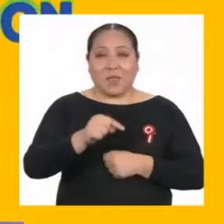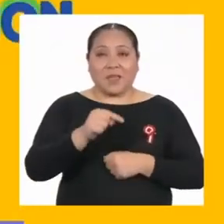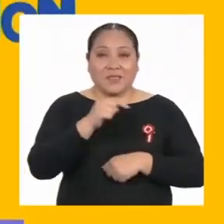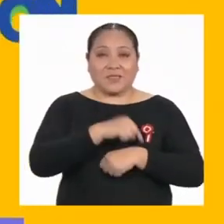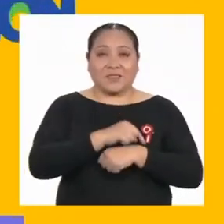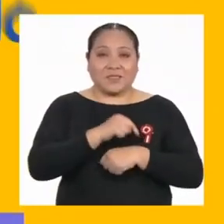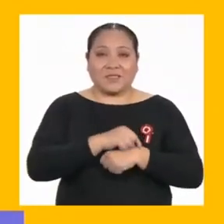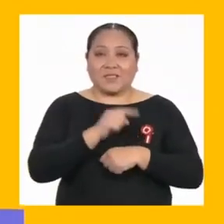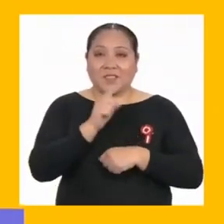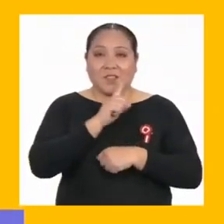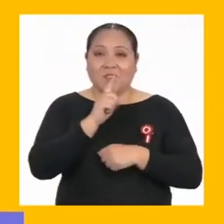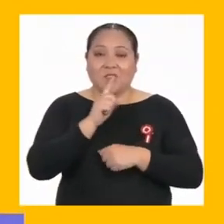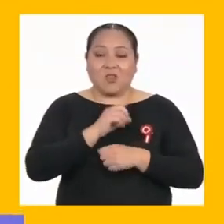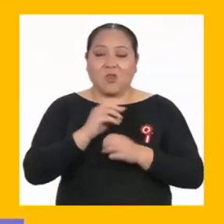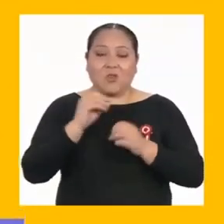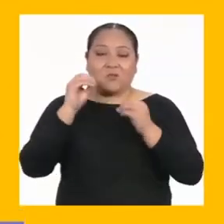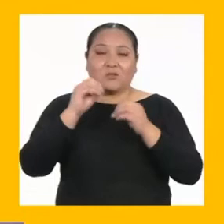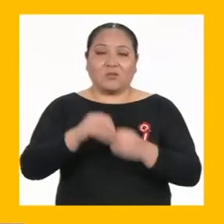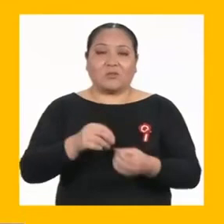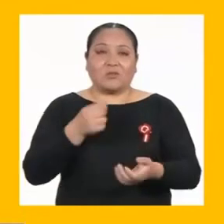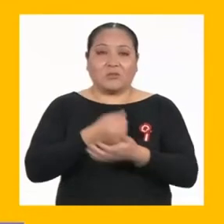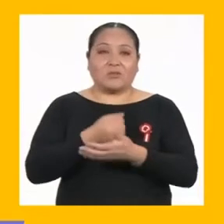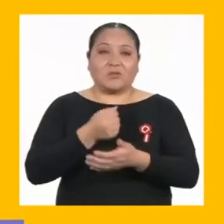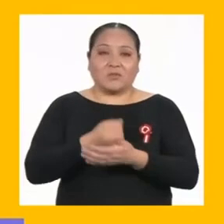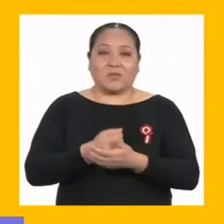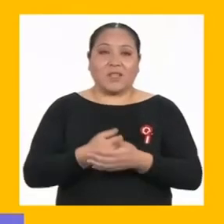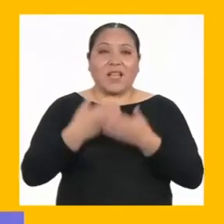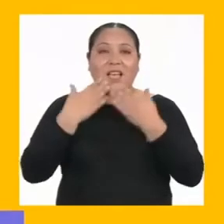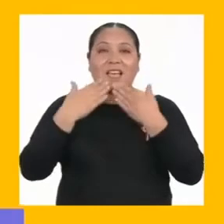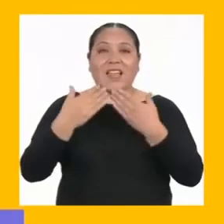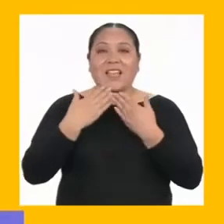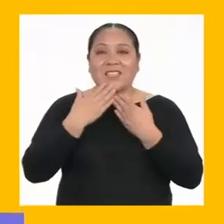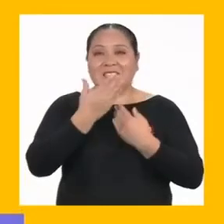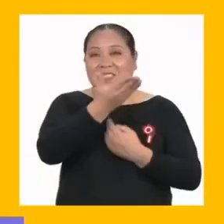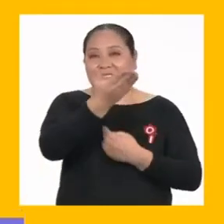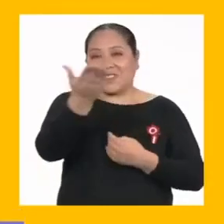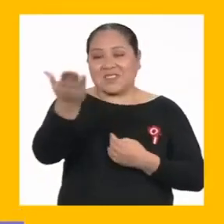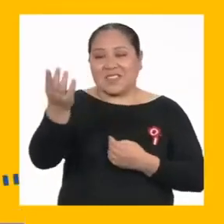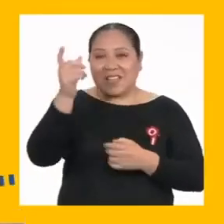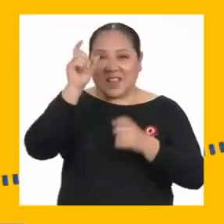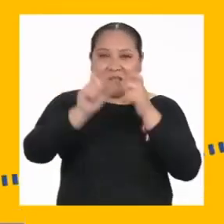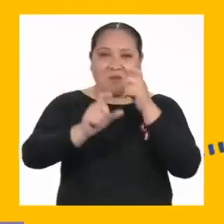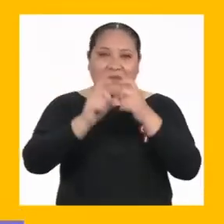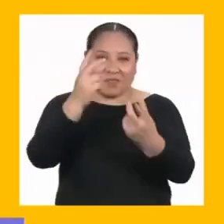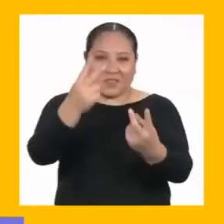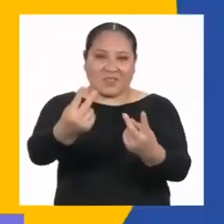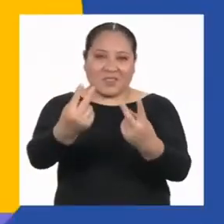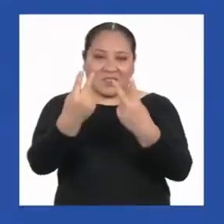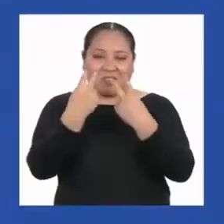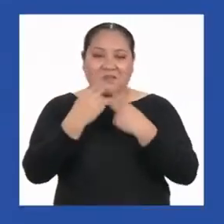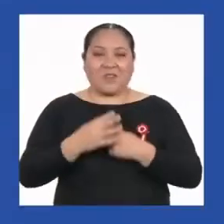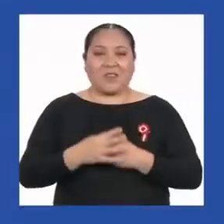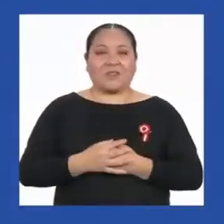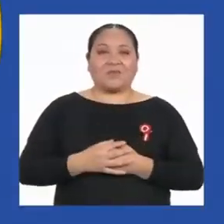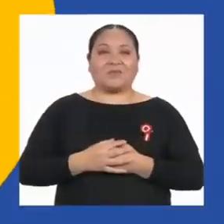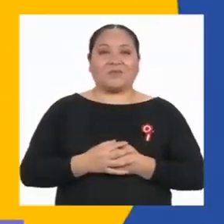no tiene auspiciadores y llega únicamente gracias a ustedes, las personas que nos ven.